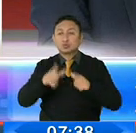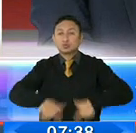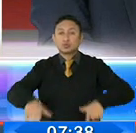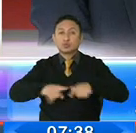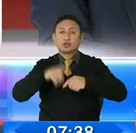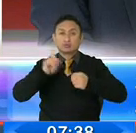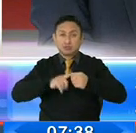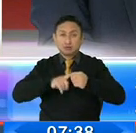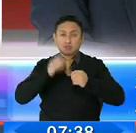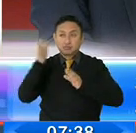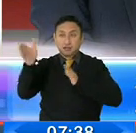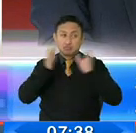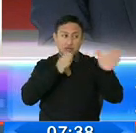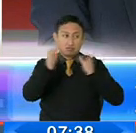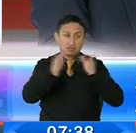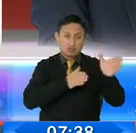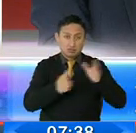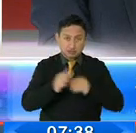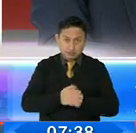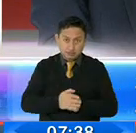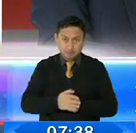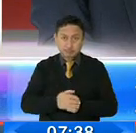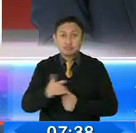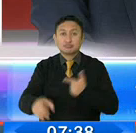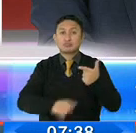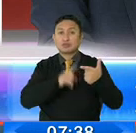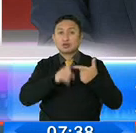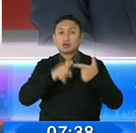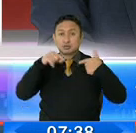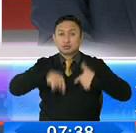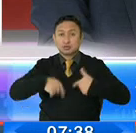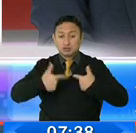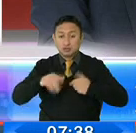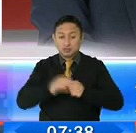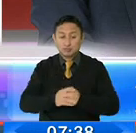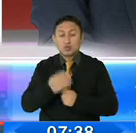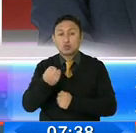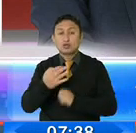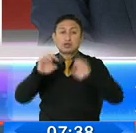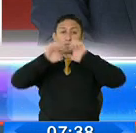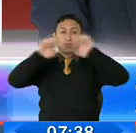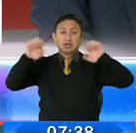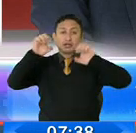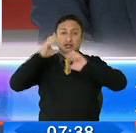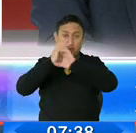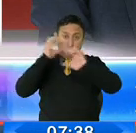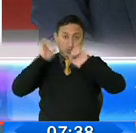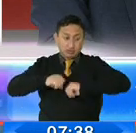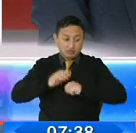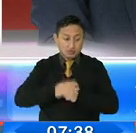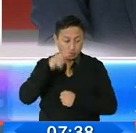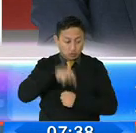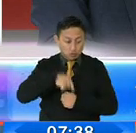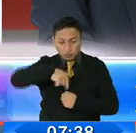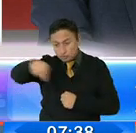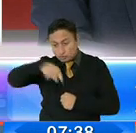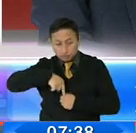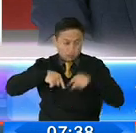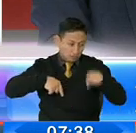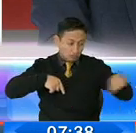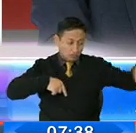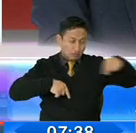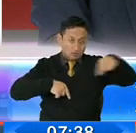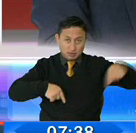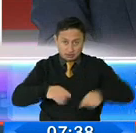a tener la ciudad con sus posibles demandas, y la segunda fase, que es la asignación de las operadoras a esas rutas. Y hay un, una